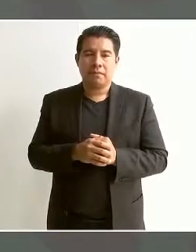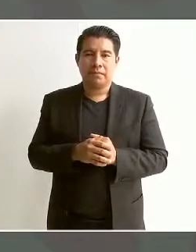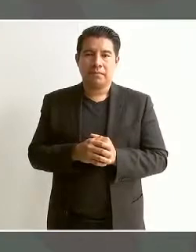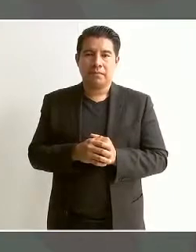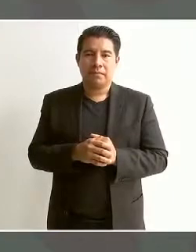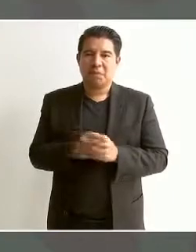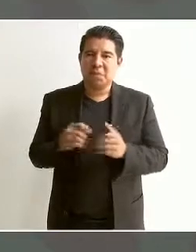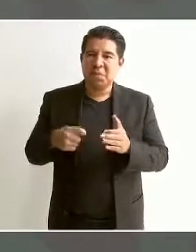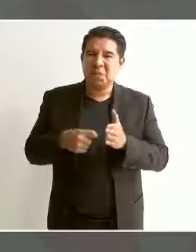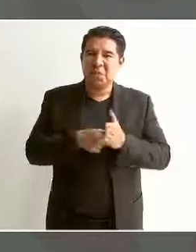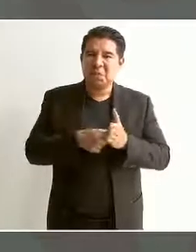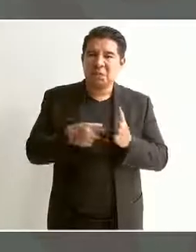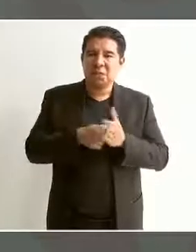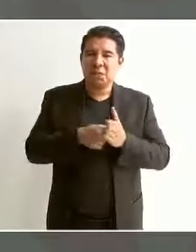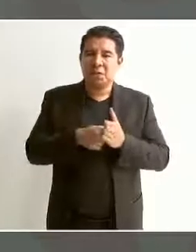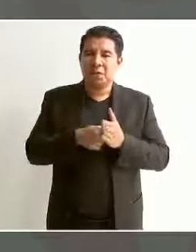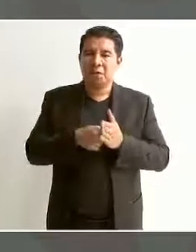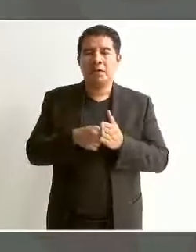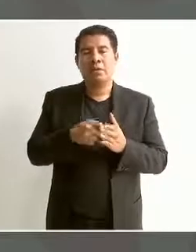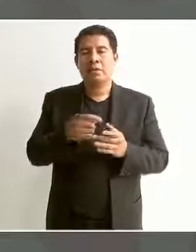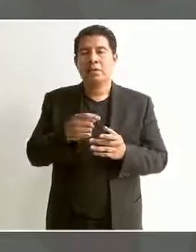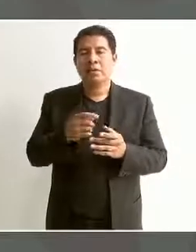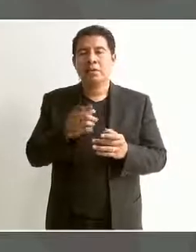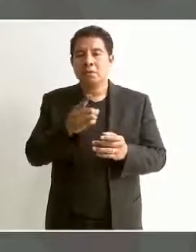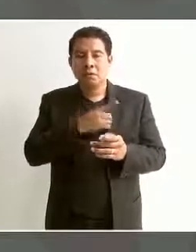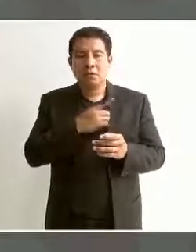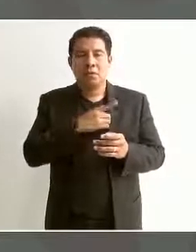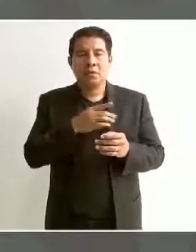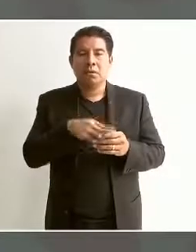utilizar sólo la represión.